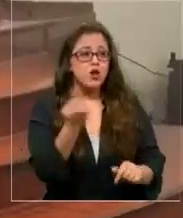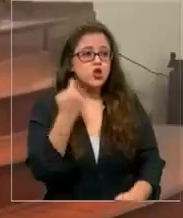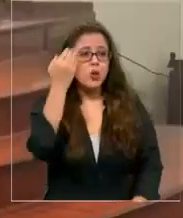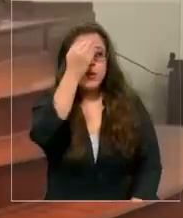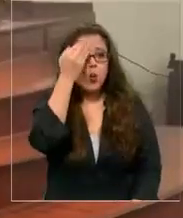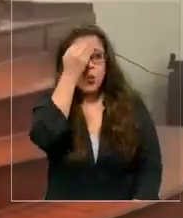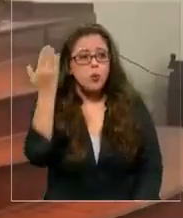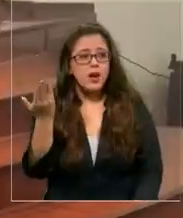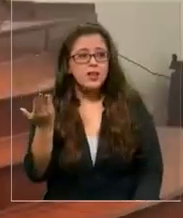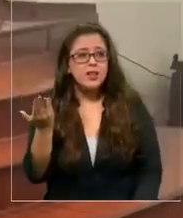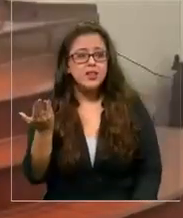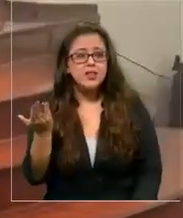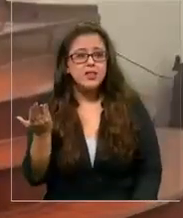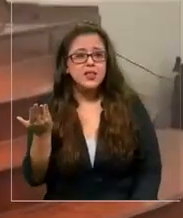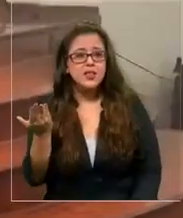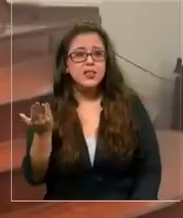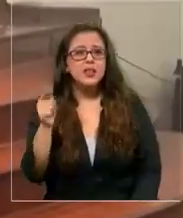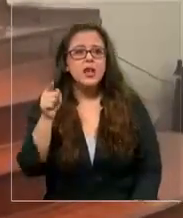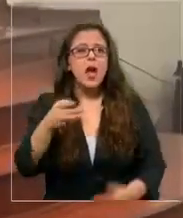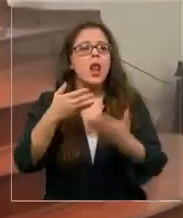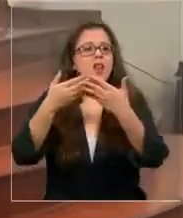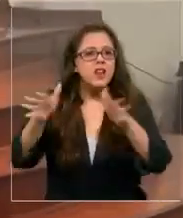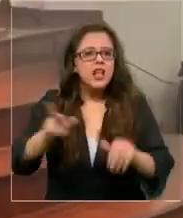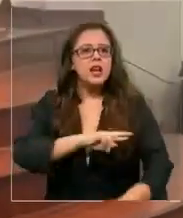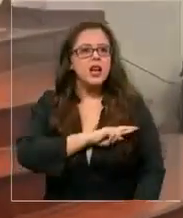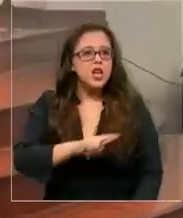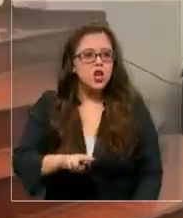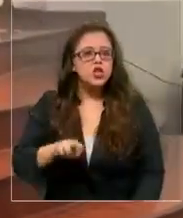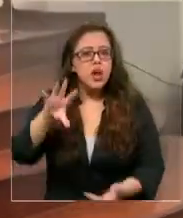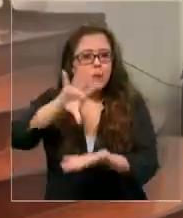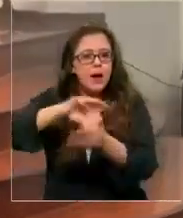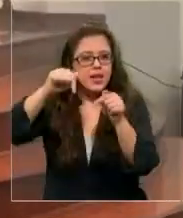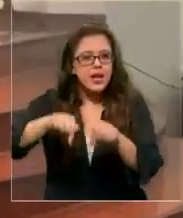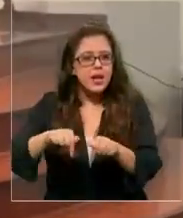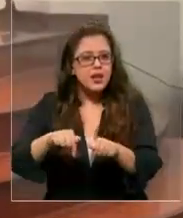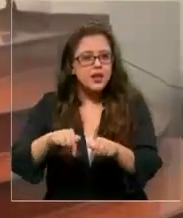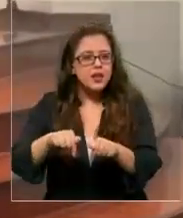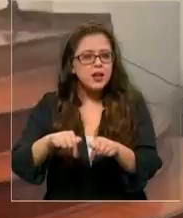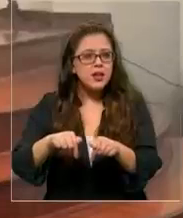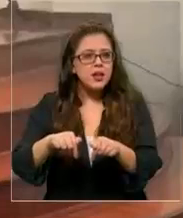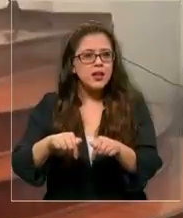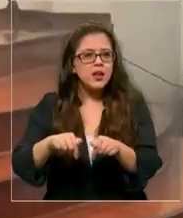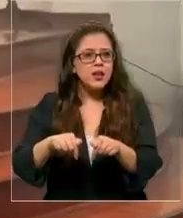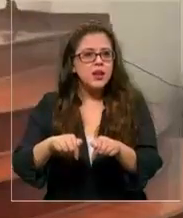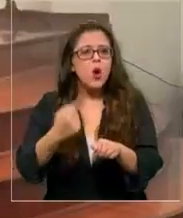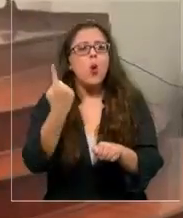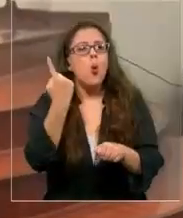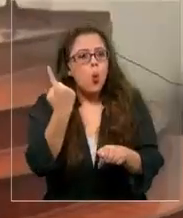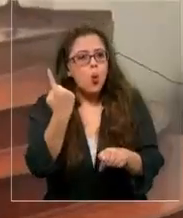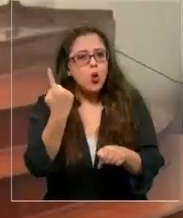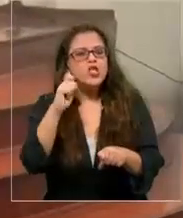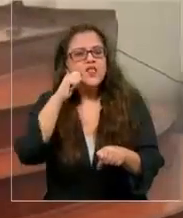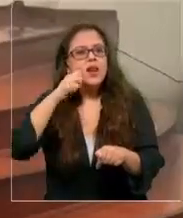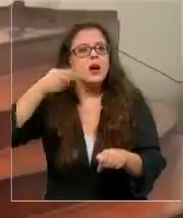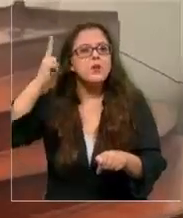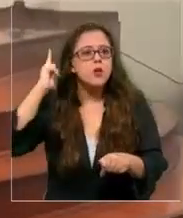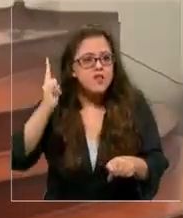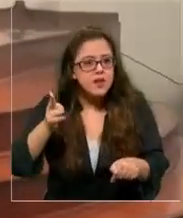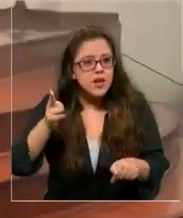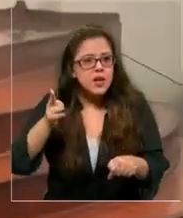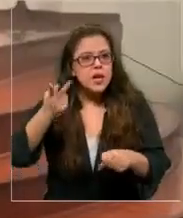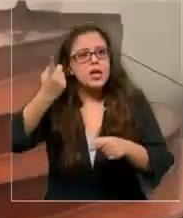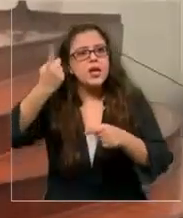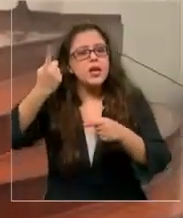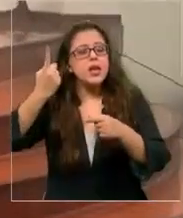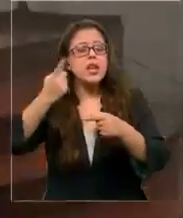preocupante que se pase a llevar la libertad religiosa en este país. Una cosa es restringir y otra